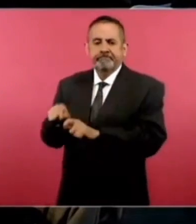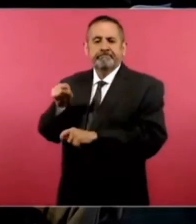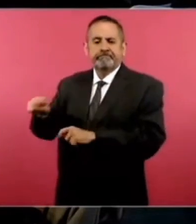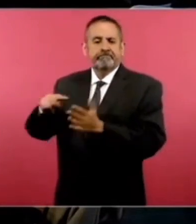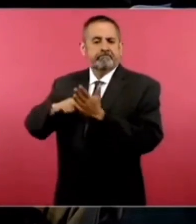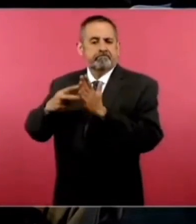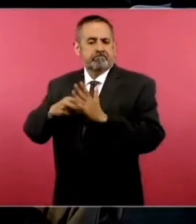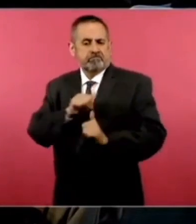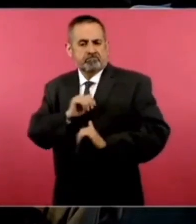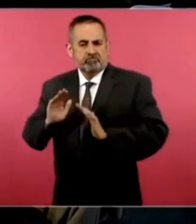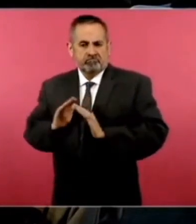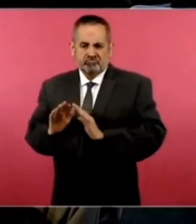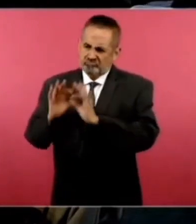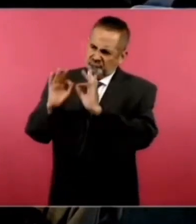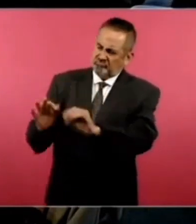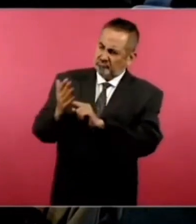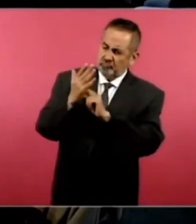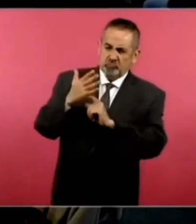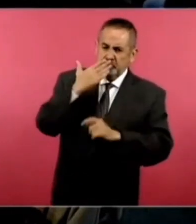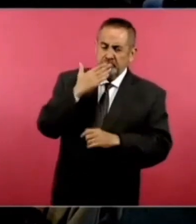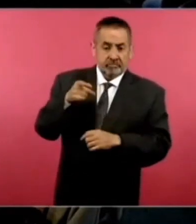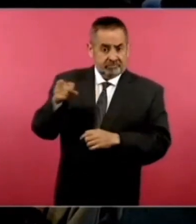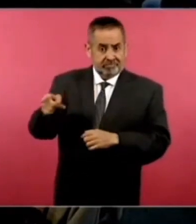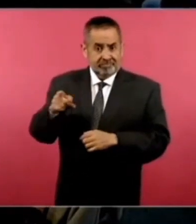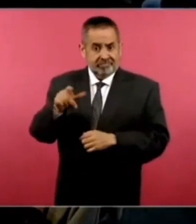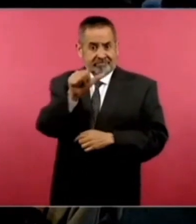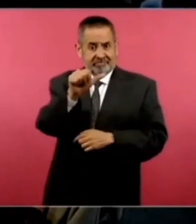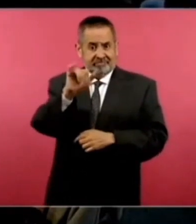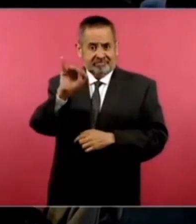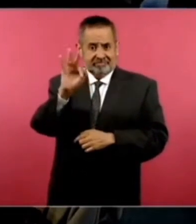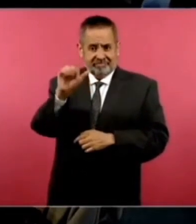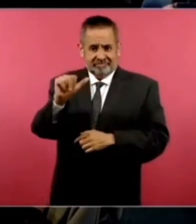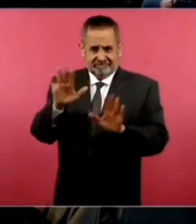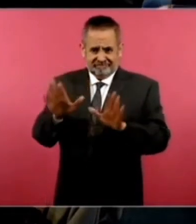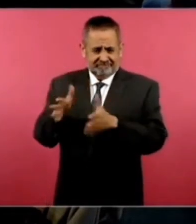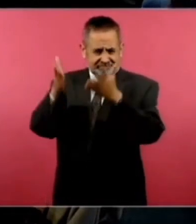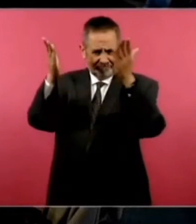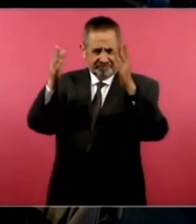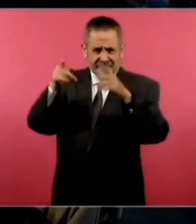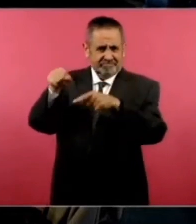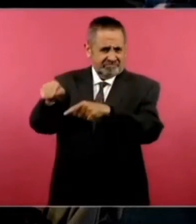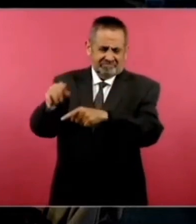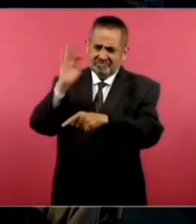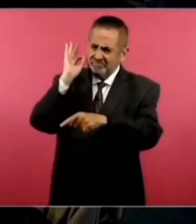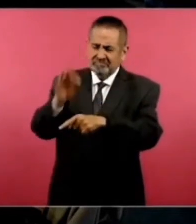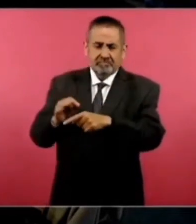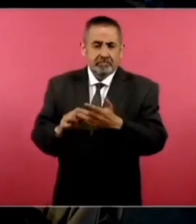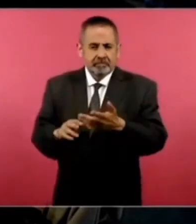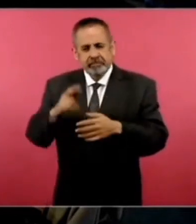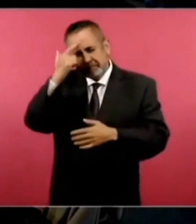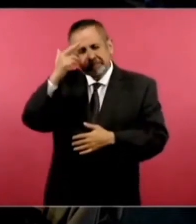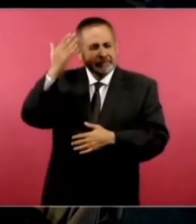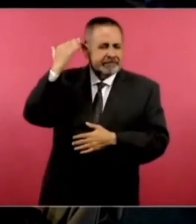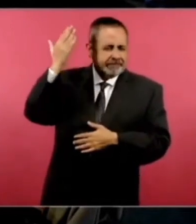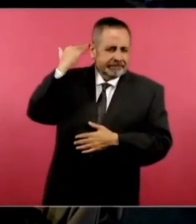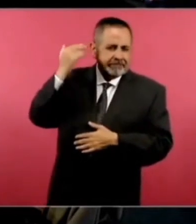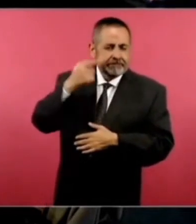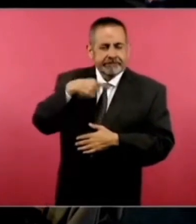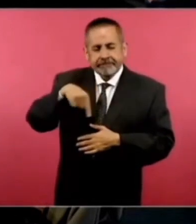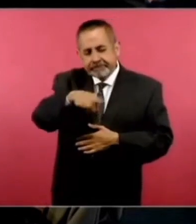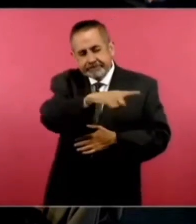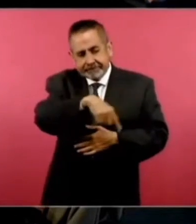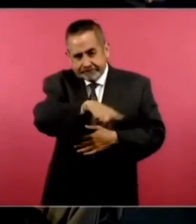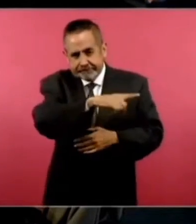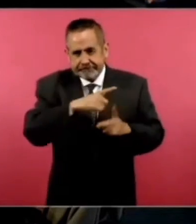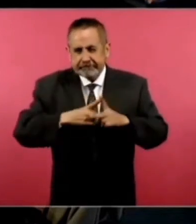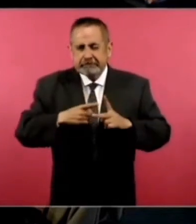Ahí está el ejemplo del Felipe Ángeles. Tenían estimado, estimado,